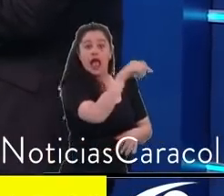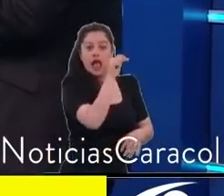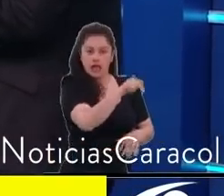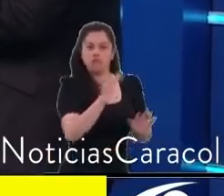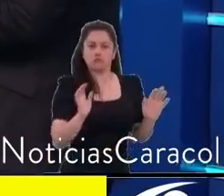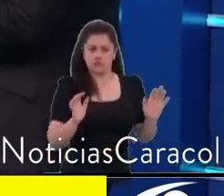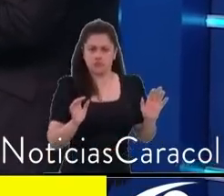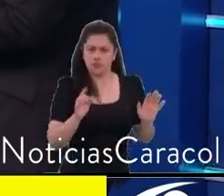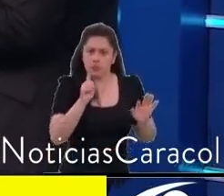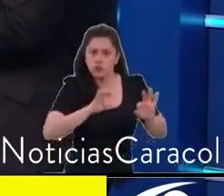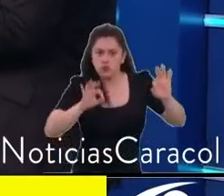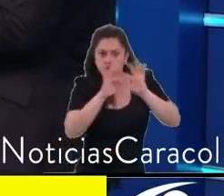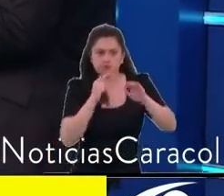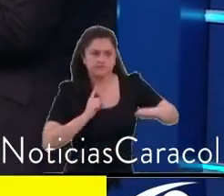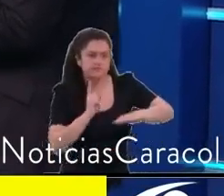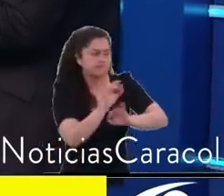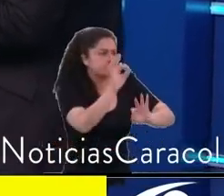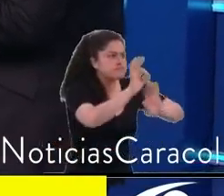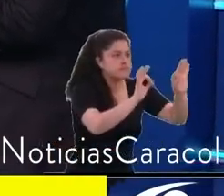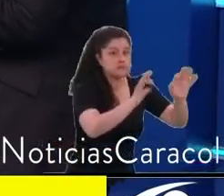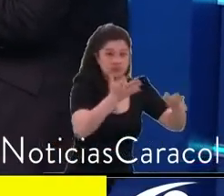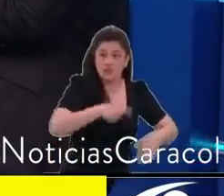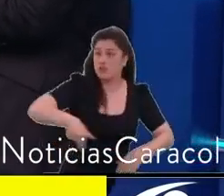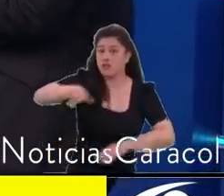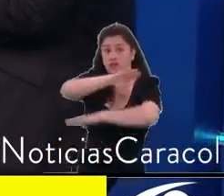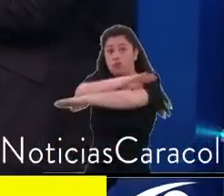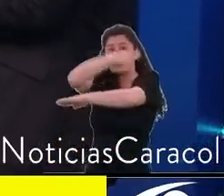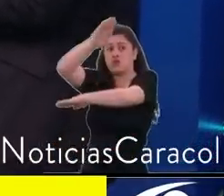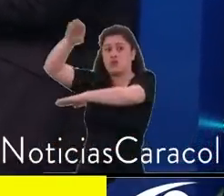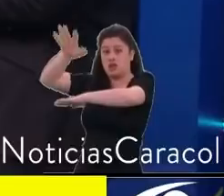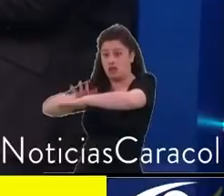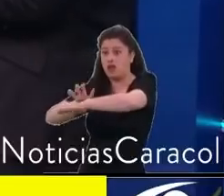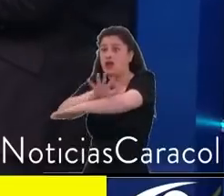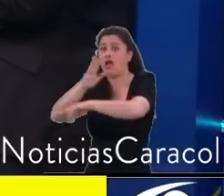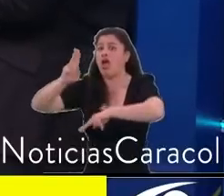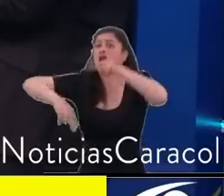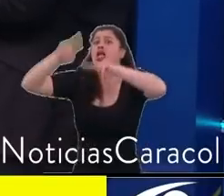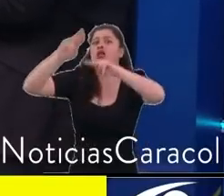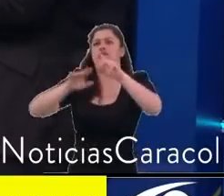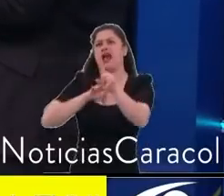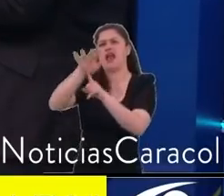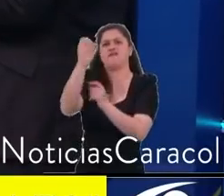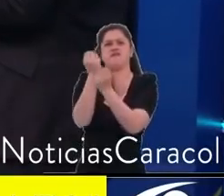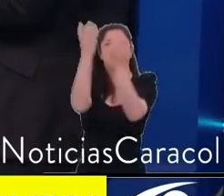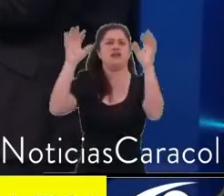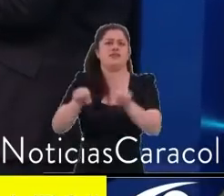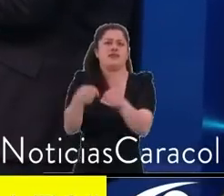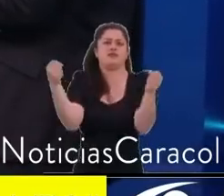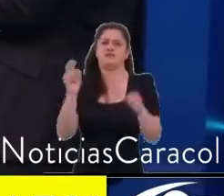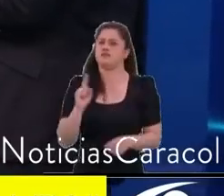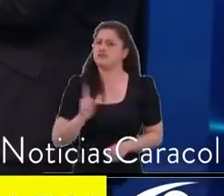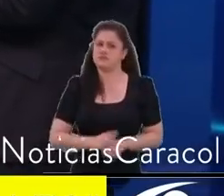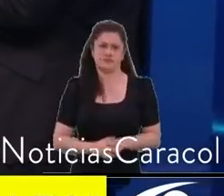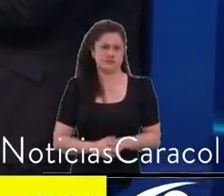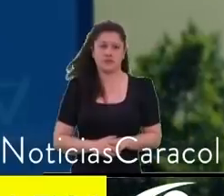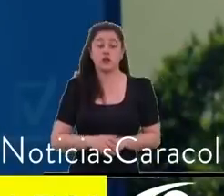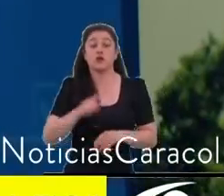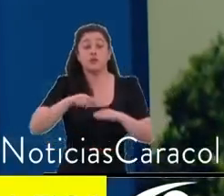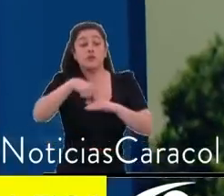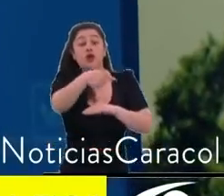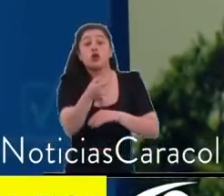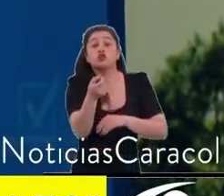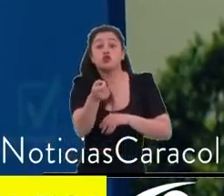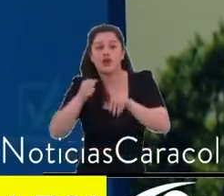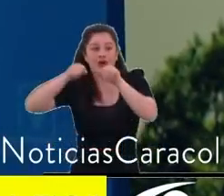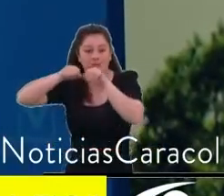los cerros orientales no se construyen, las rondas de los ríos tampoco se construyen. Eso es proteger la estructura ecológica principal y este POT